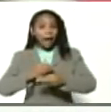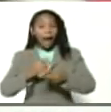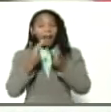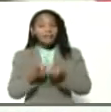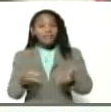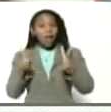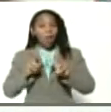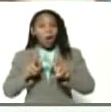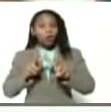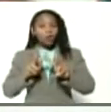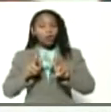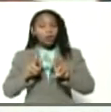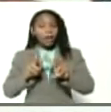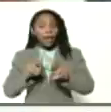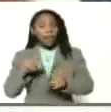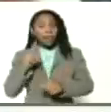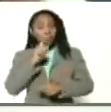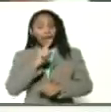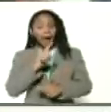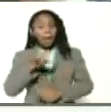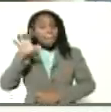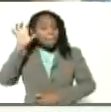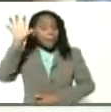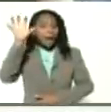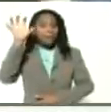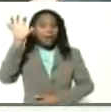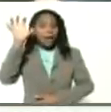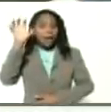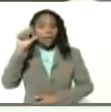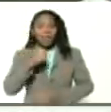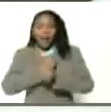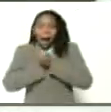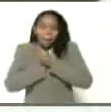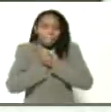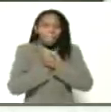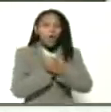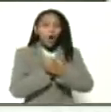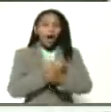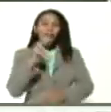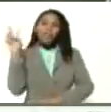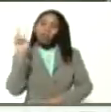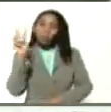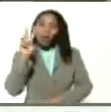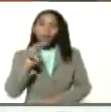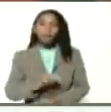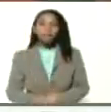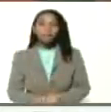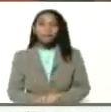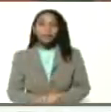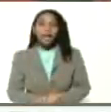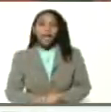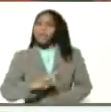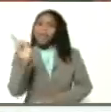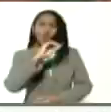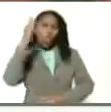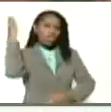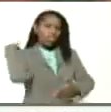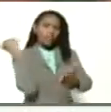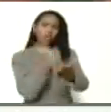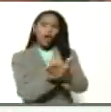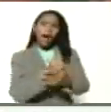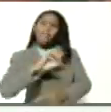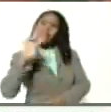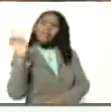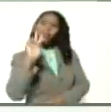valor del patriotismo, del amor a Venezuela, de no traicionar a Venezuela